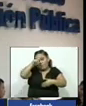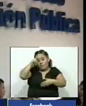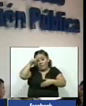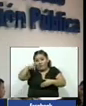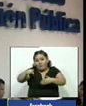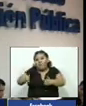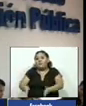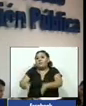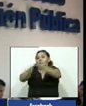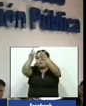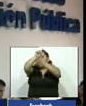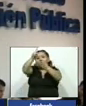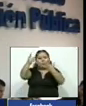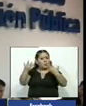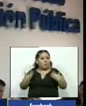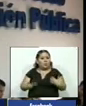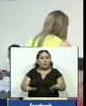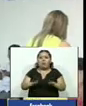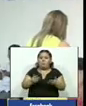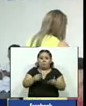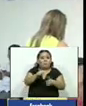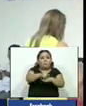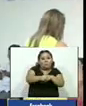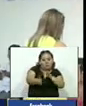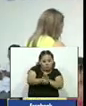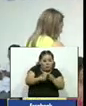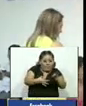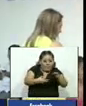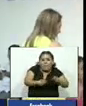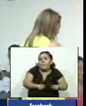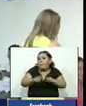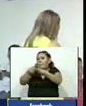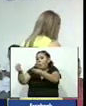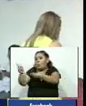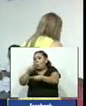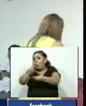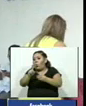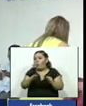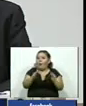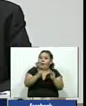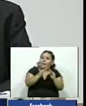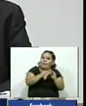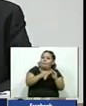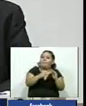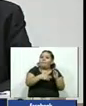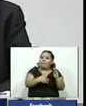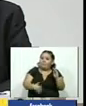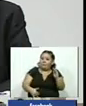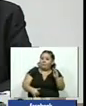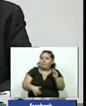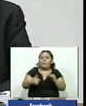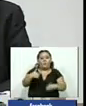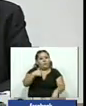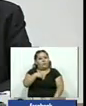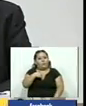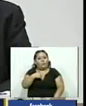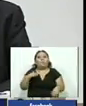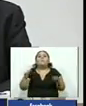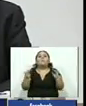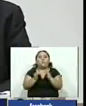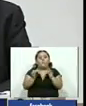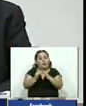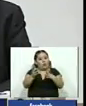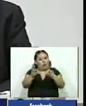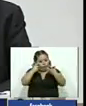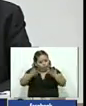de este instituto lo hicieron a la asamblea legislativa y no al ejecutivo aparte deseo que se esclarezcan